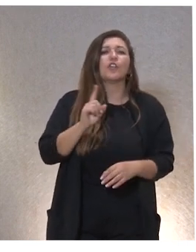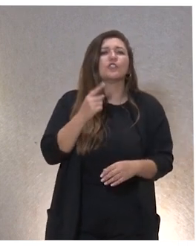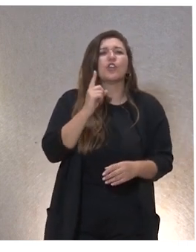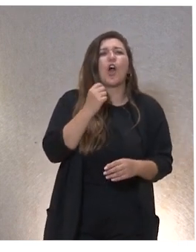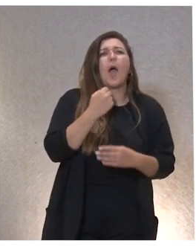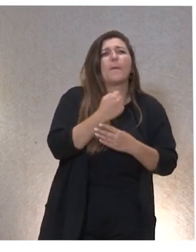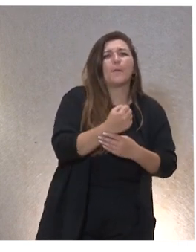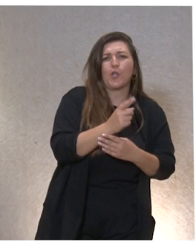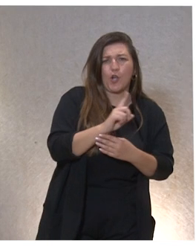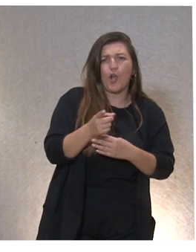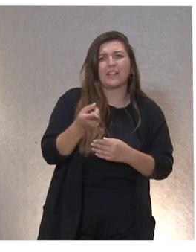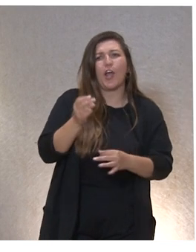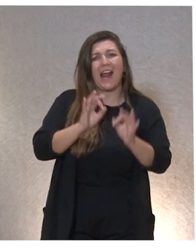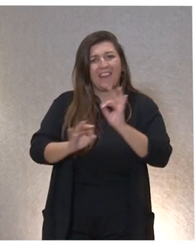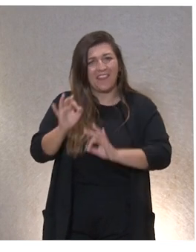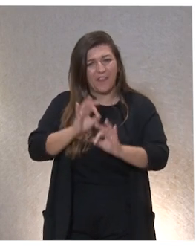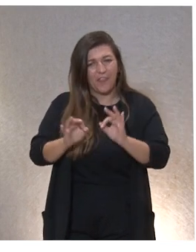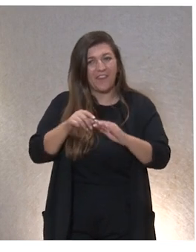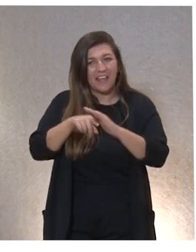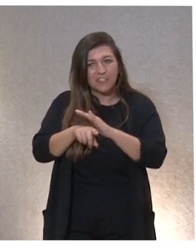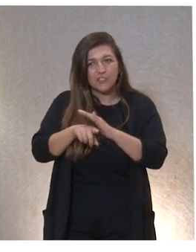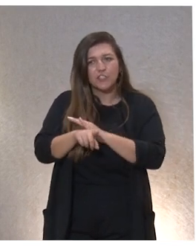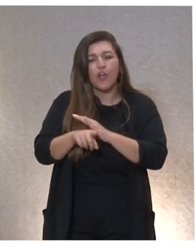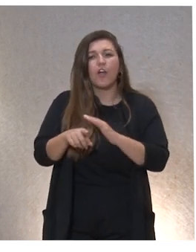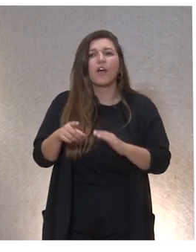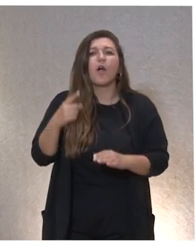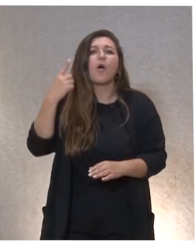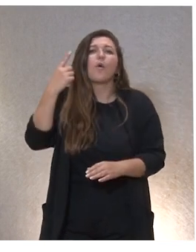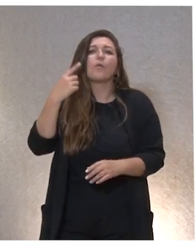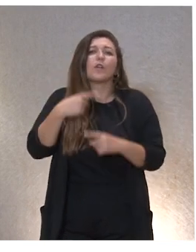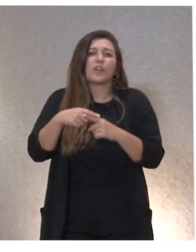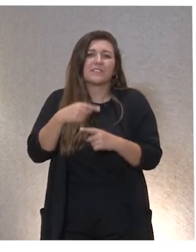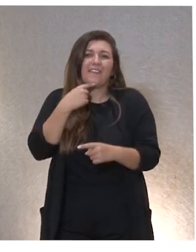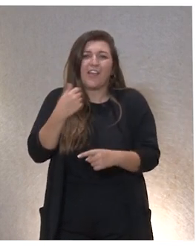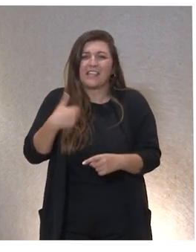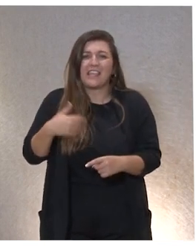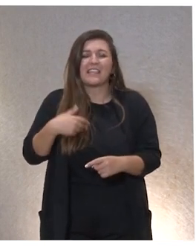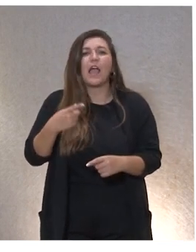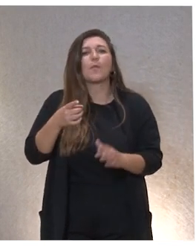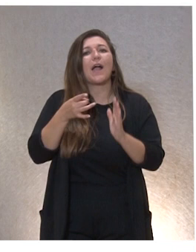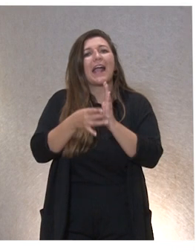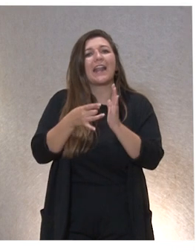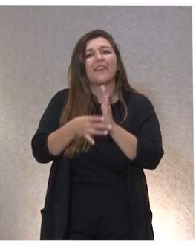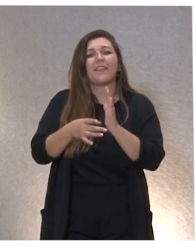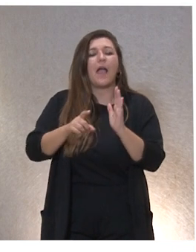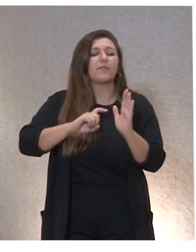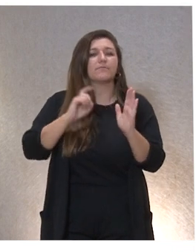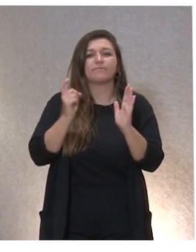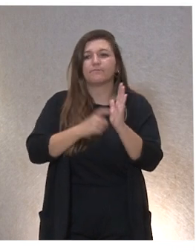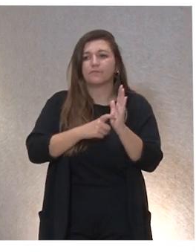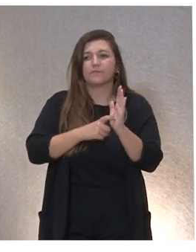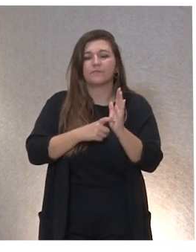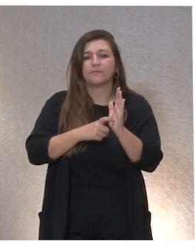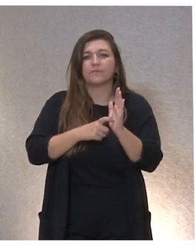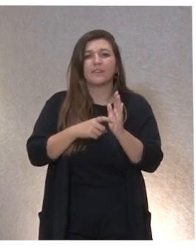la propia organización y la gestión pues está algo que se ha mencionado aquí que es la calidad plena la guía de calidad plena tiene un eje